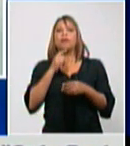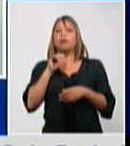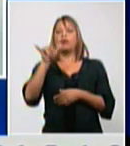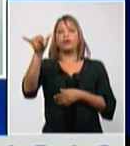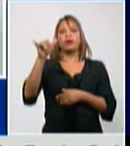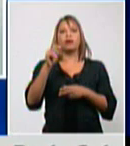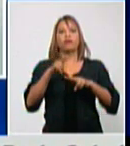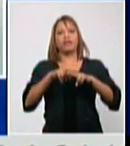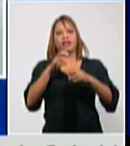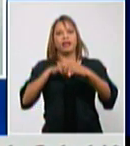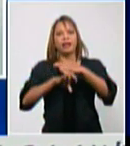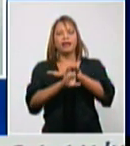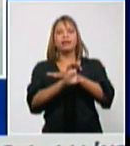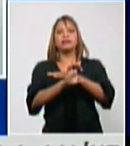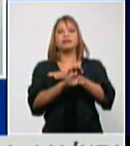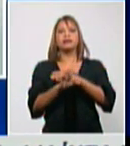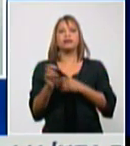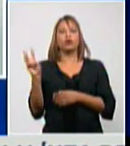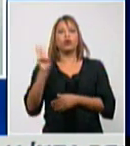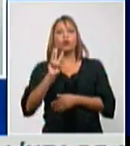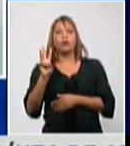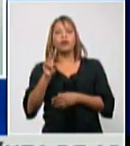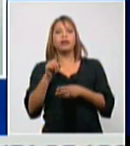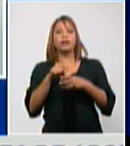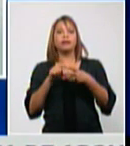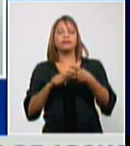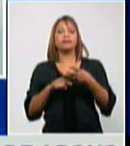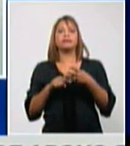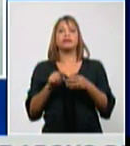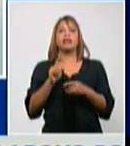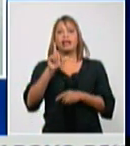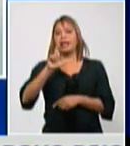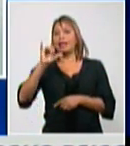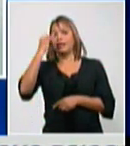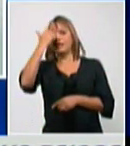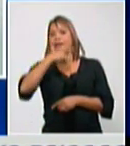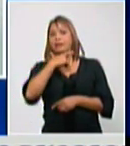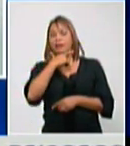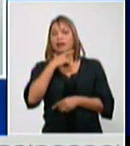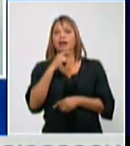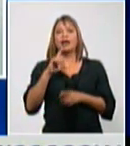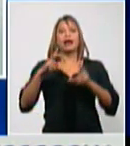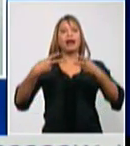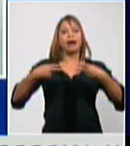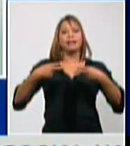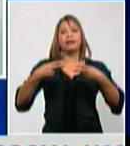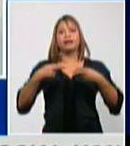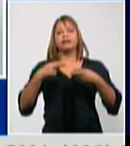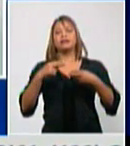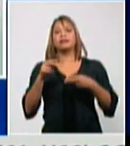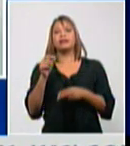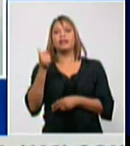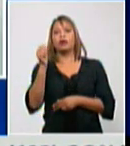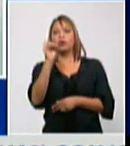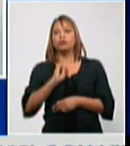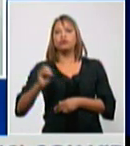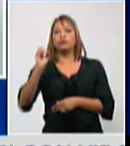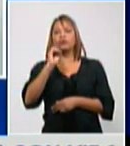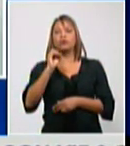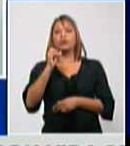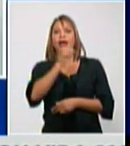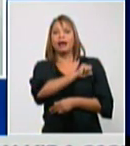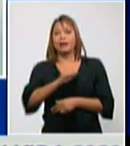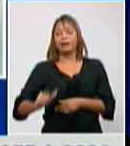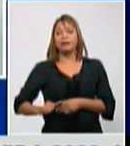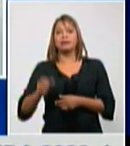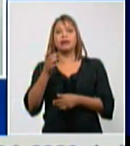Guines Laliza Cárdenas 10 de Octubre Alquizar Artemisa Playa